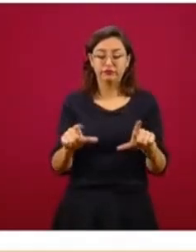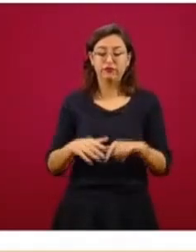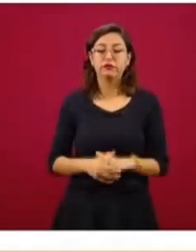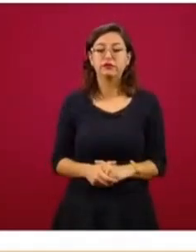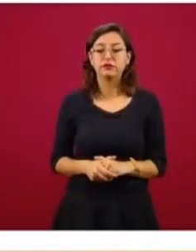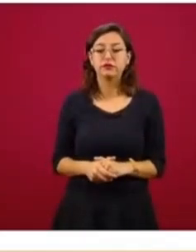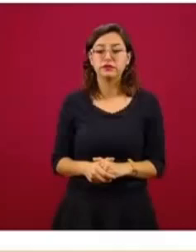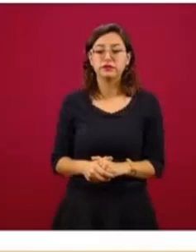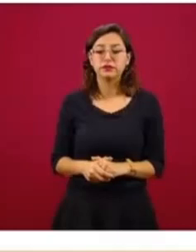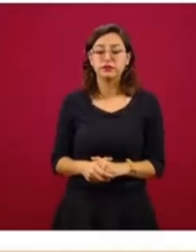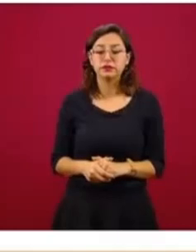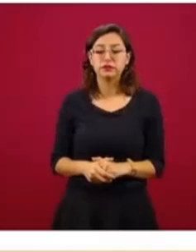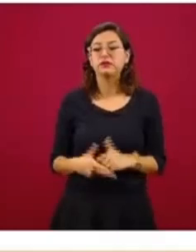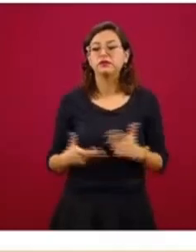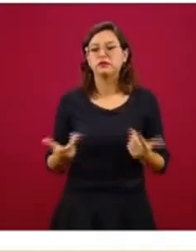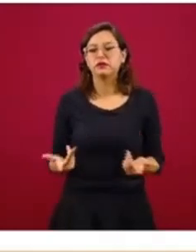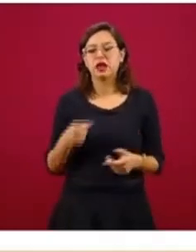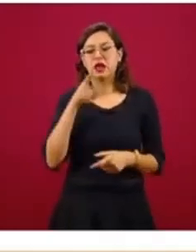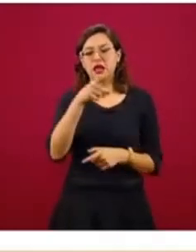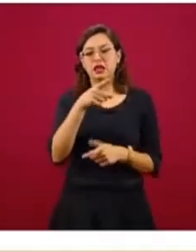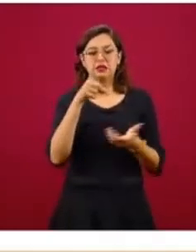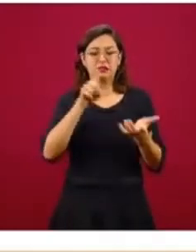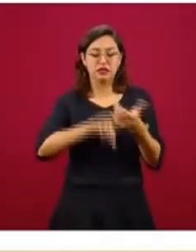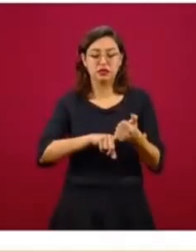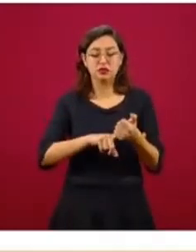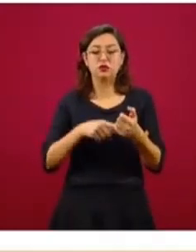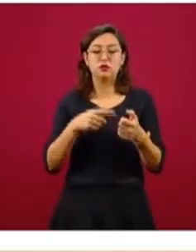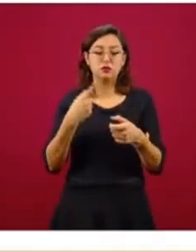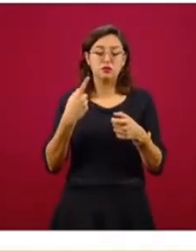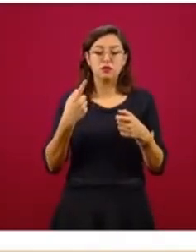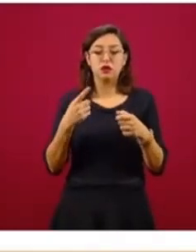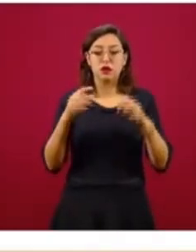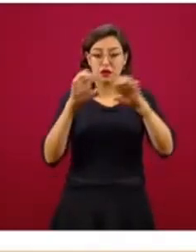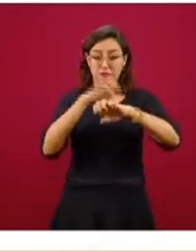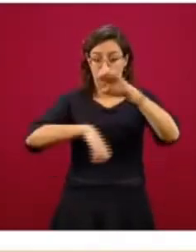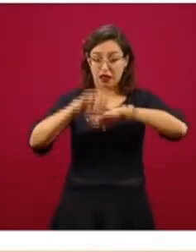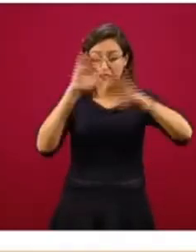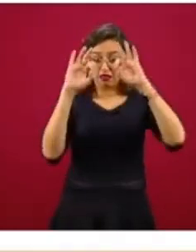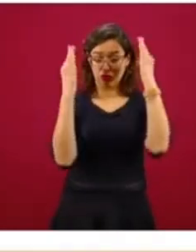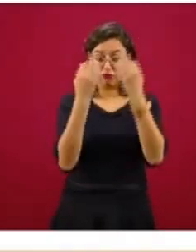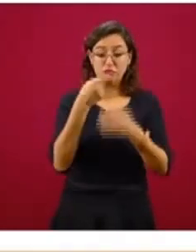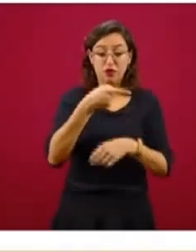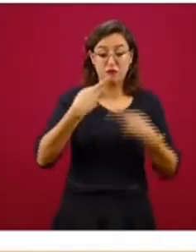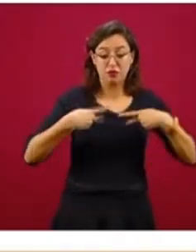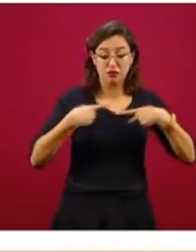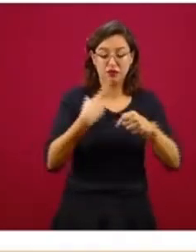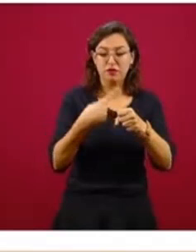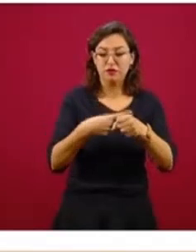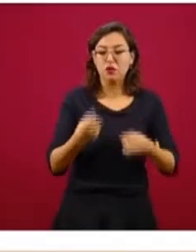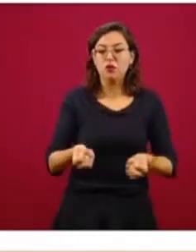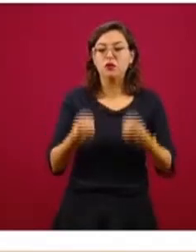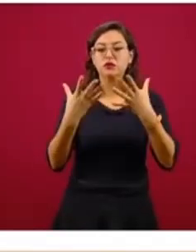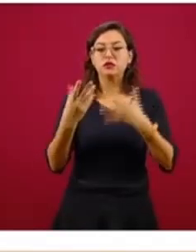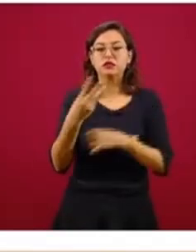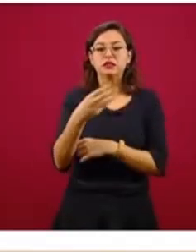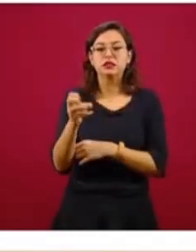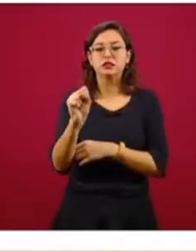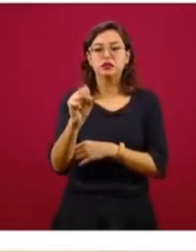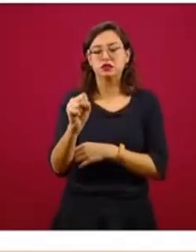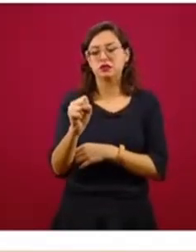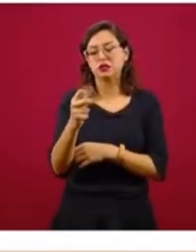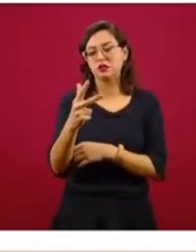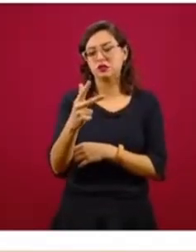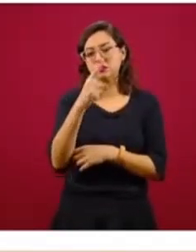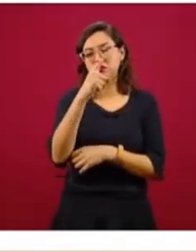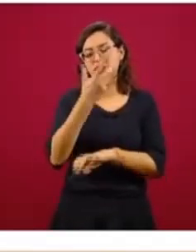prácticamente a cargo de los consulados que están enfermos, 368, el mayor número en Nueva York,